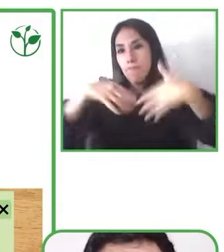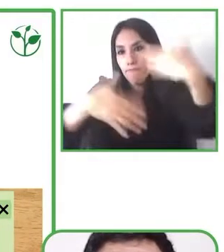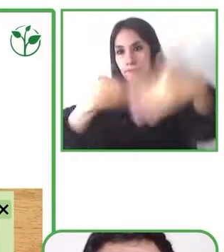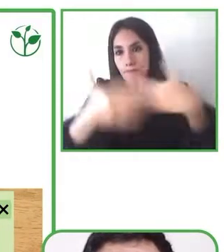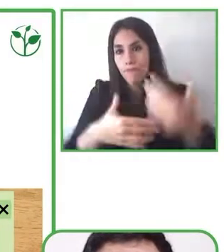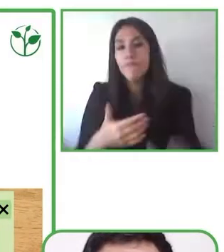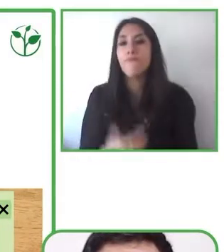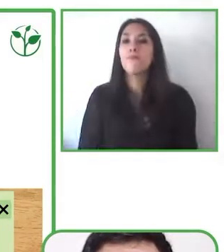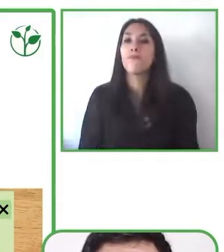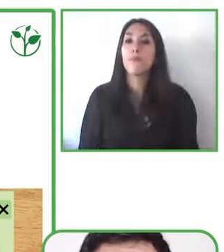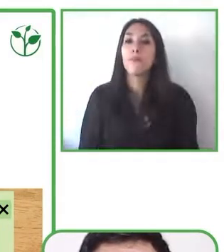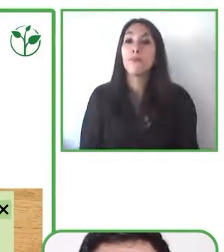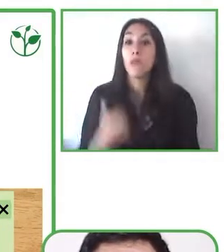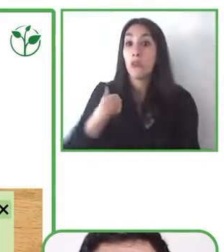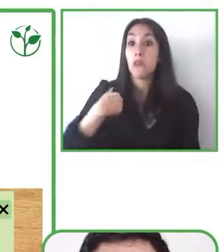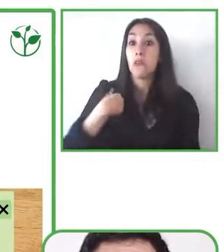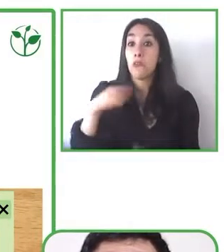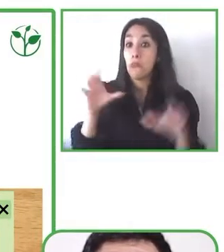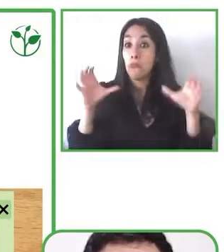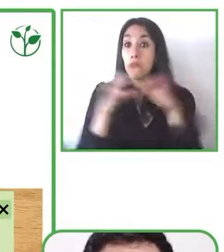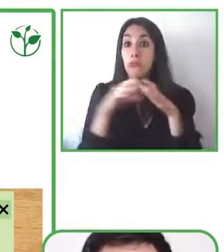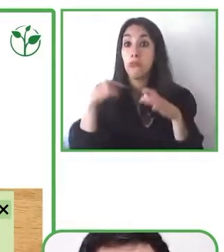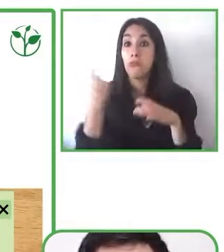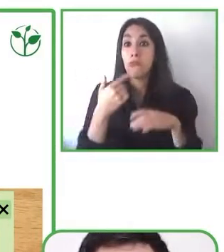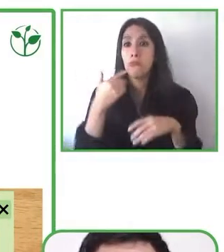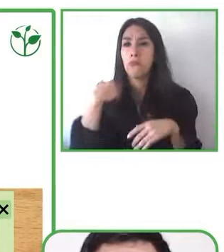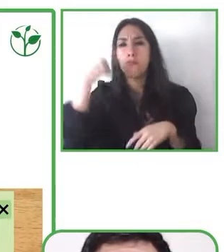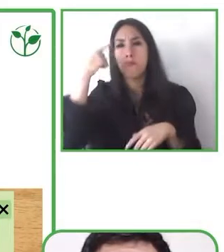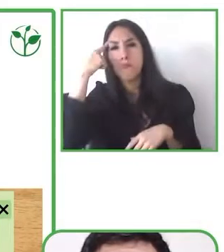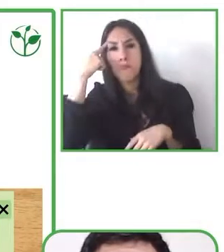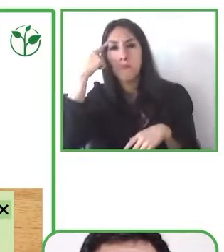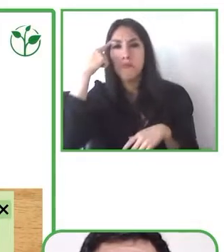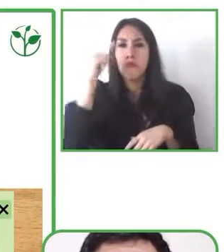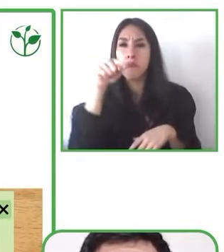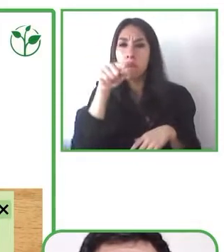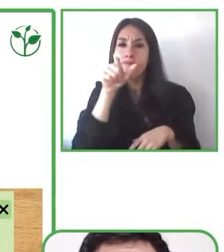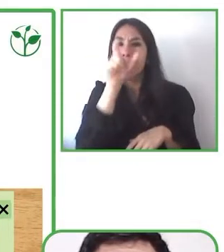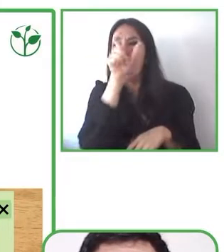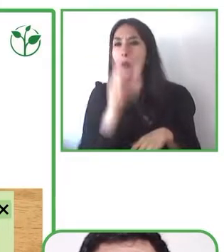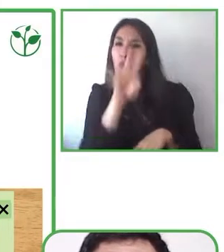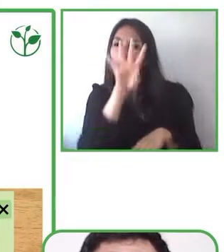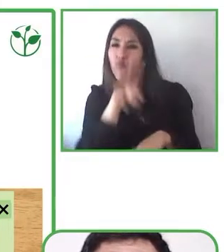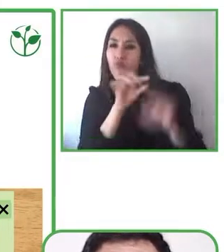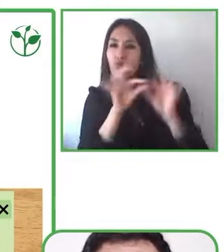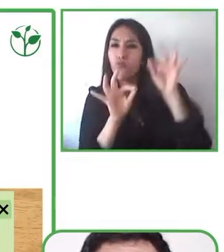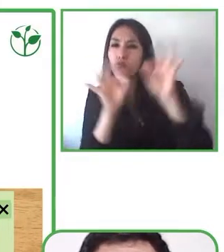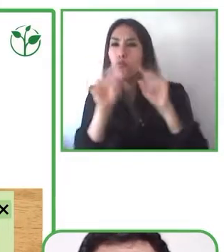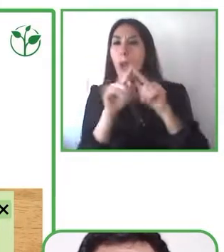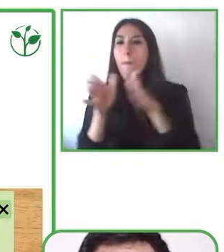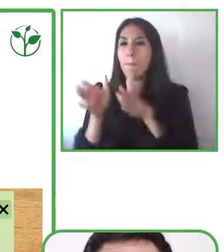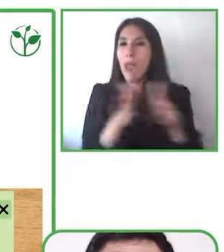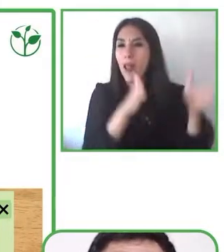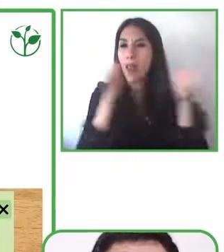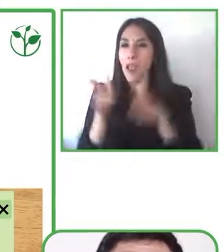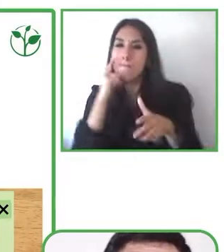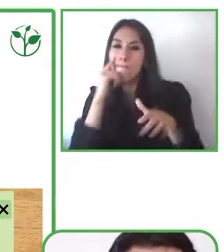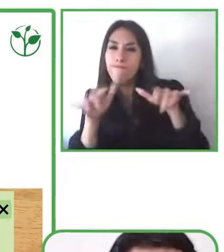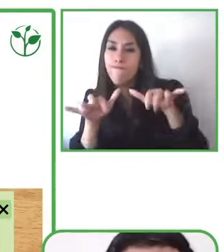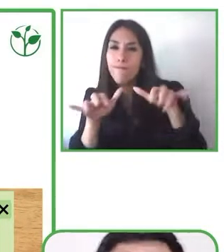virtual, en el cual los usuarios pueden desplegar distintos mundos en donde van a encontrar